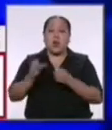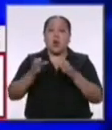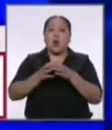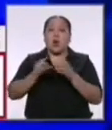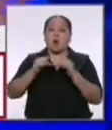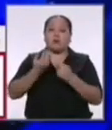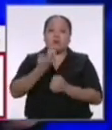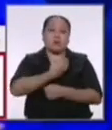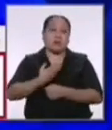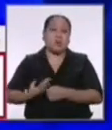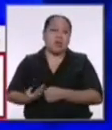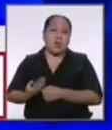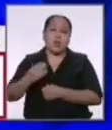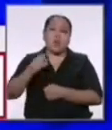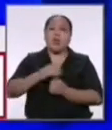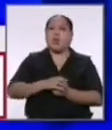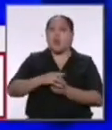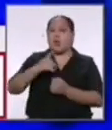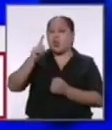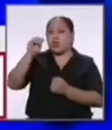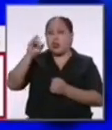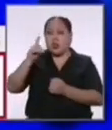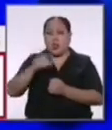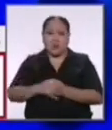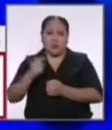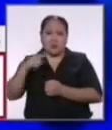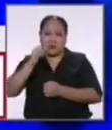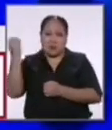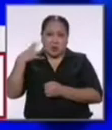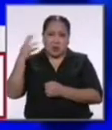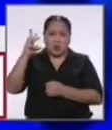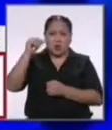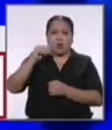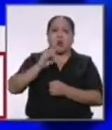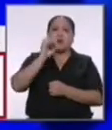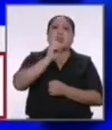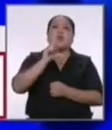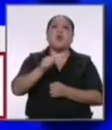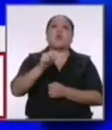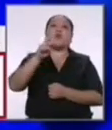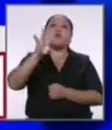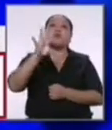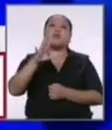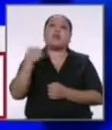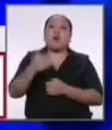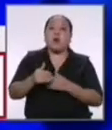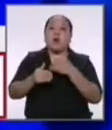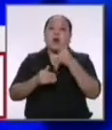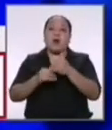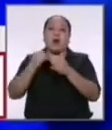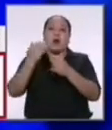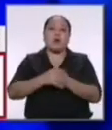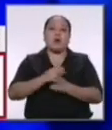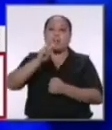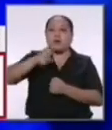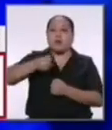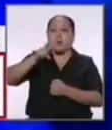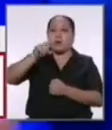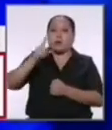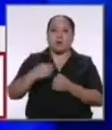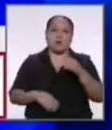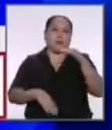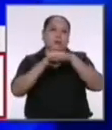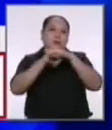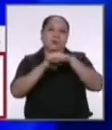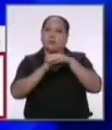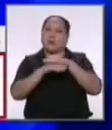izquierda nos dijo que no era oportuno que había que ir poco a poco y el acuerdo nacional dijo 0.25% año por año bueno estamos en el 2021 y no hemos llegado